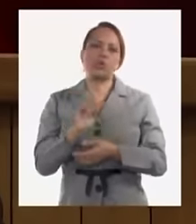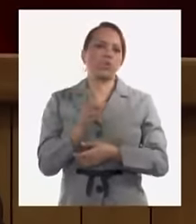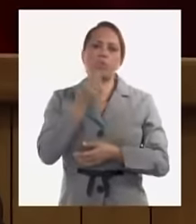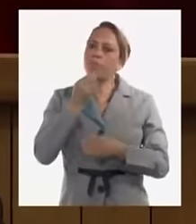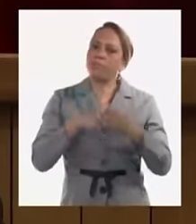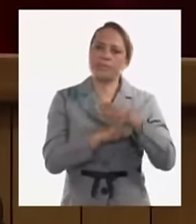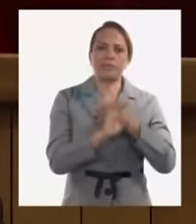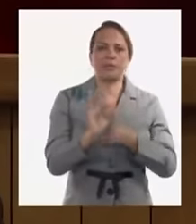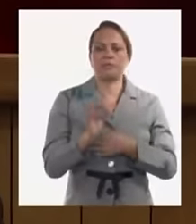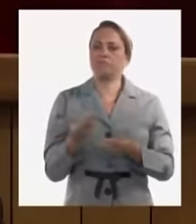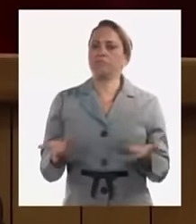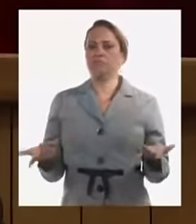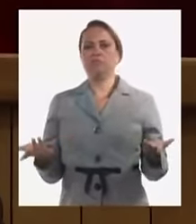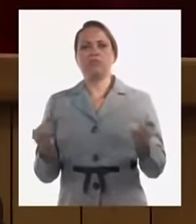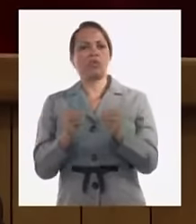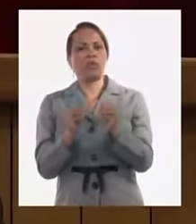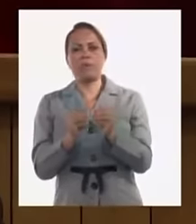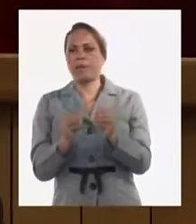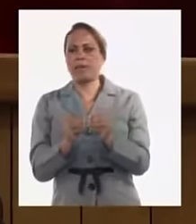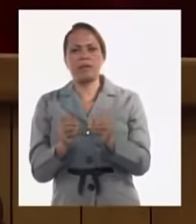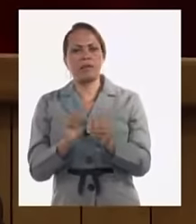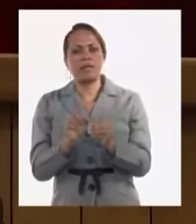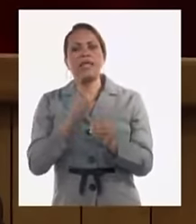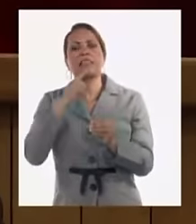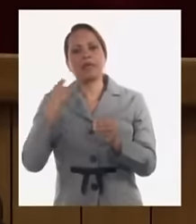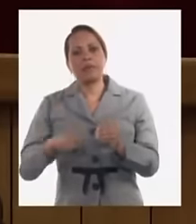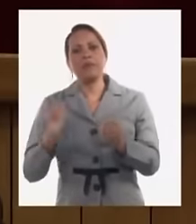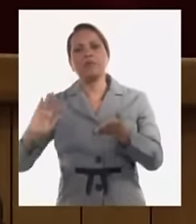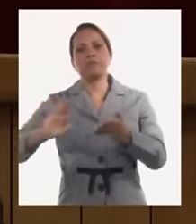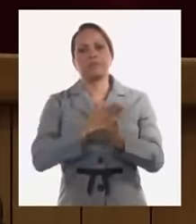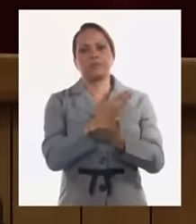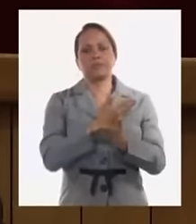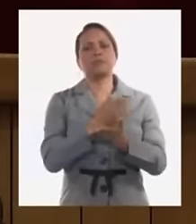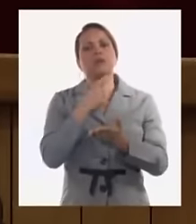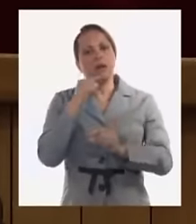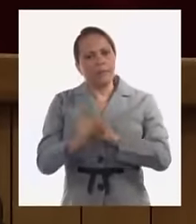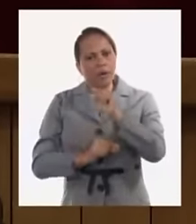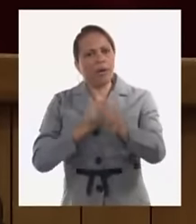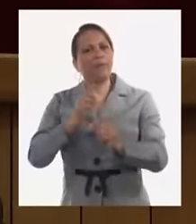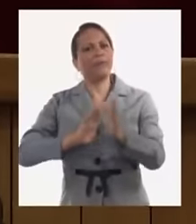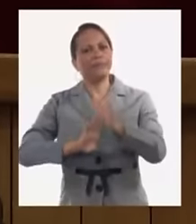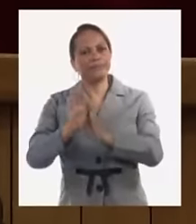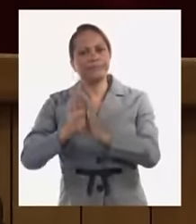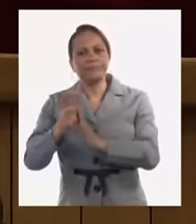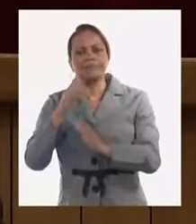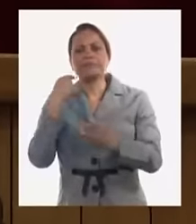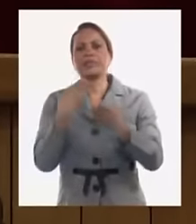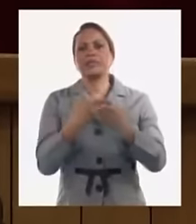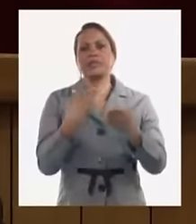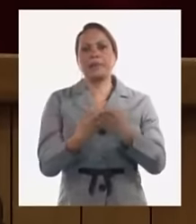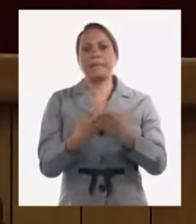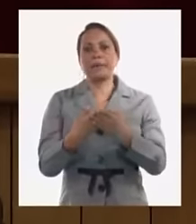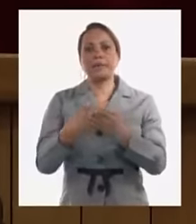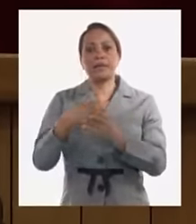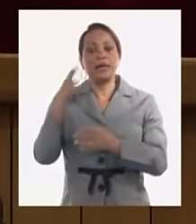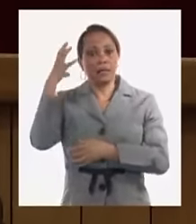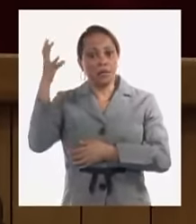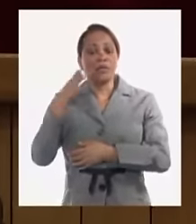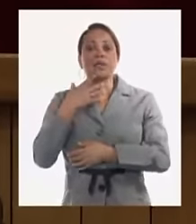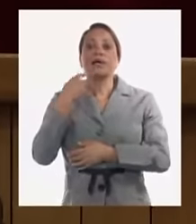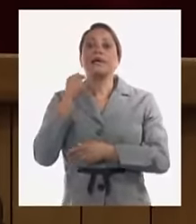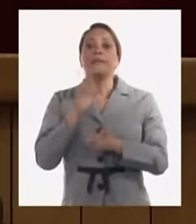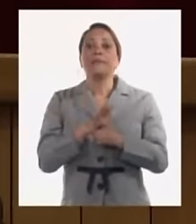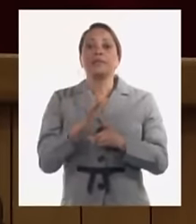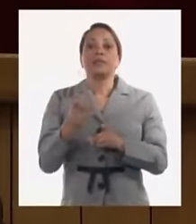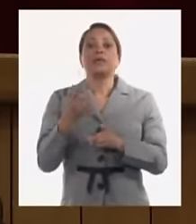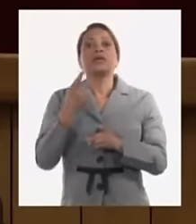pasar ¿a dónde es eso? eso tenemos que eliminarlo y en eso vamos a avanzar empezando por las empresas estatales que todavía no están prestando